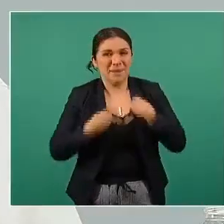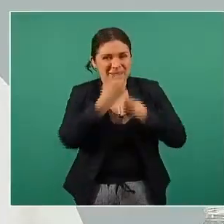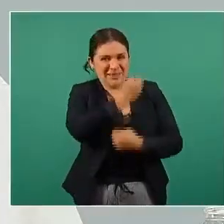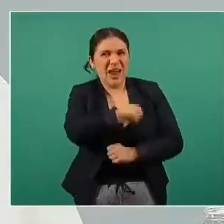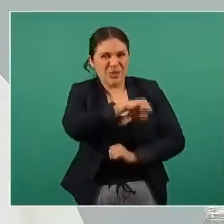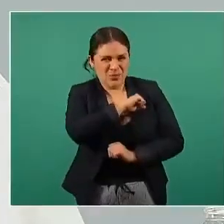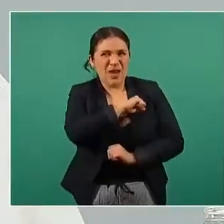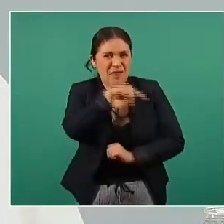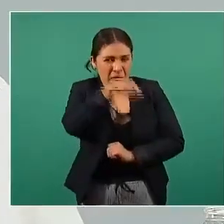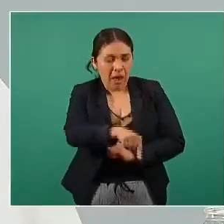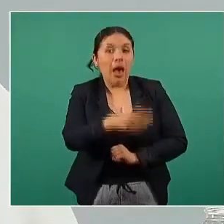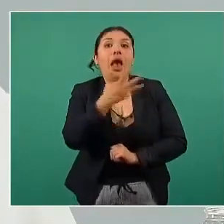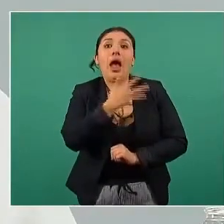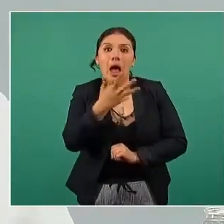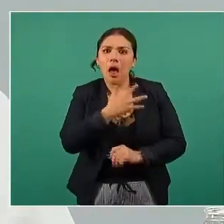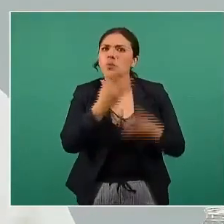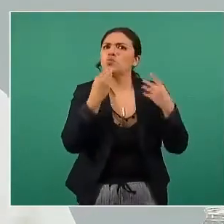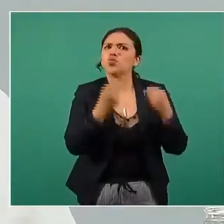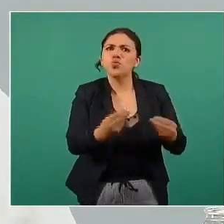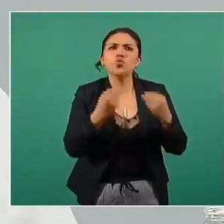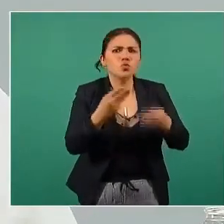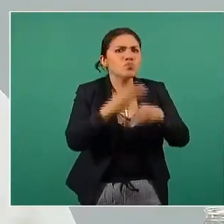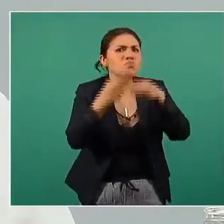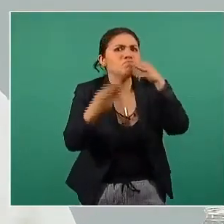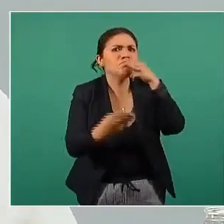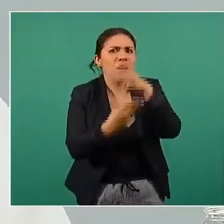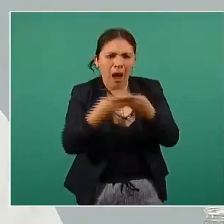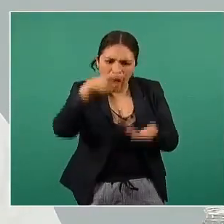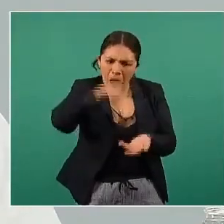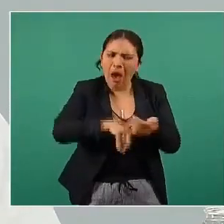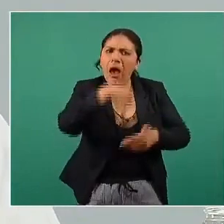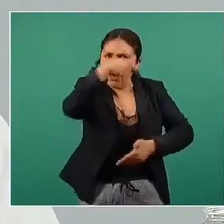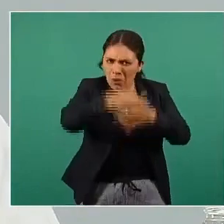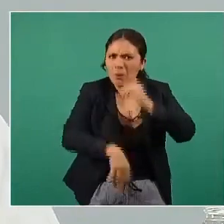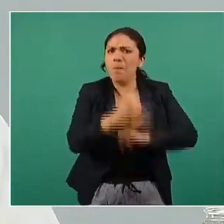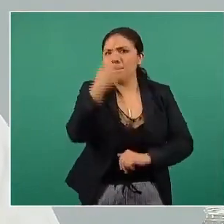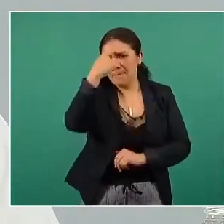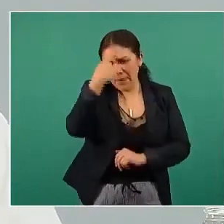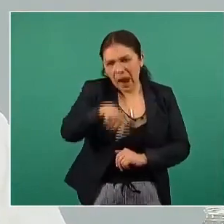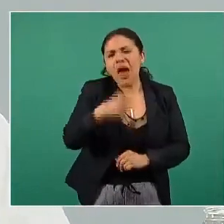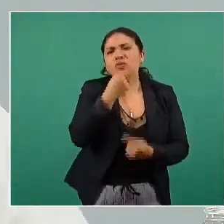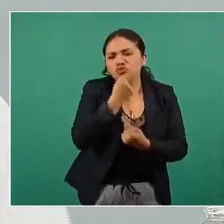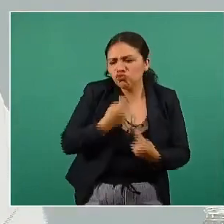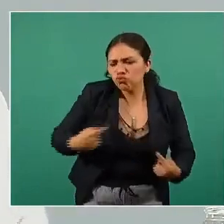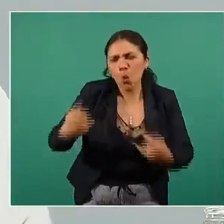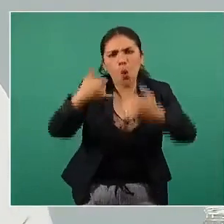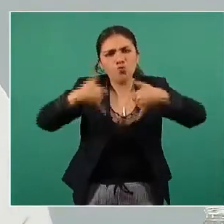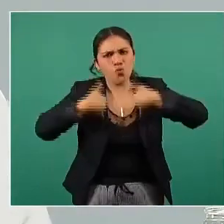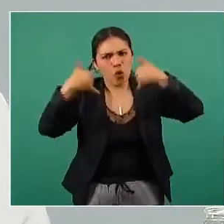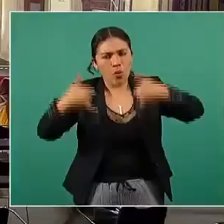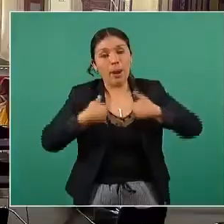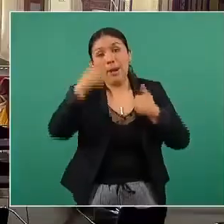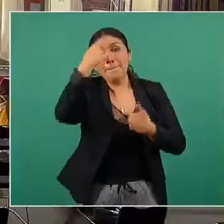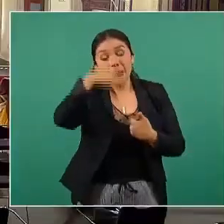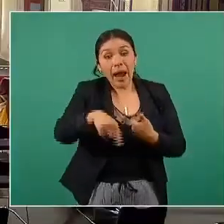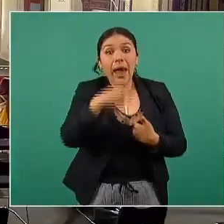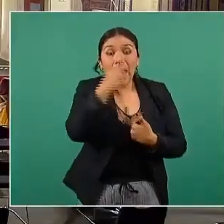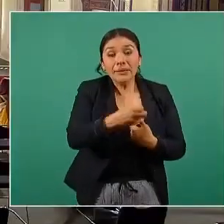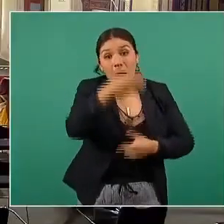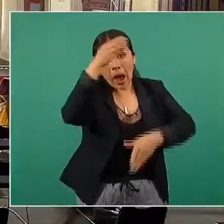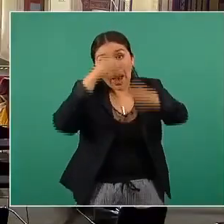saludable tenemos mucho material que ofrecerle a niñas niños adolescentes para que